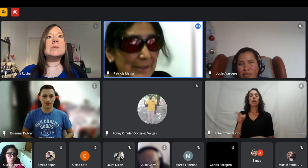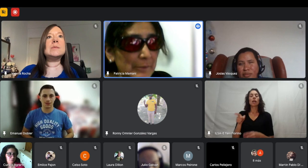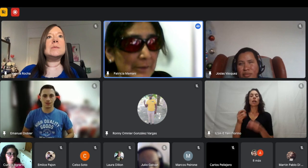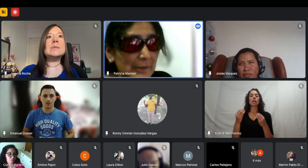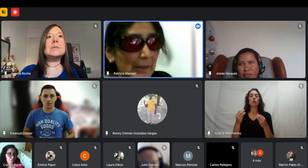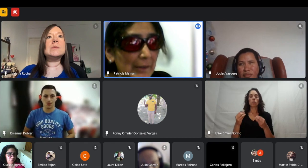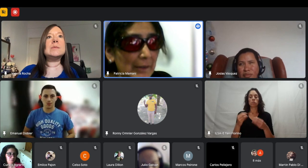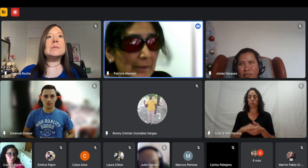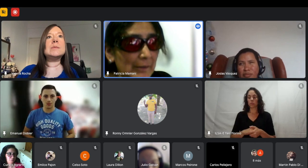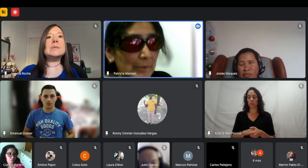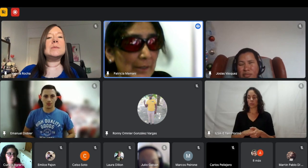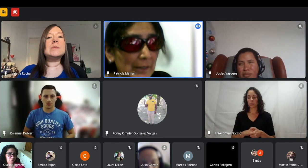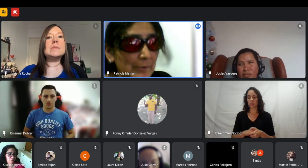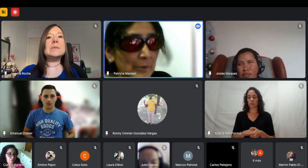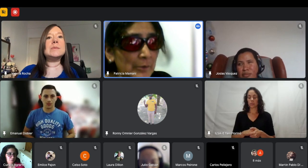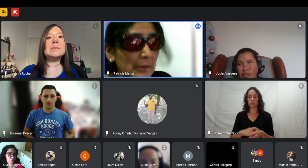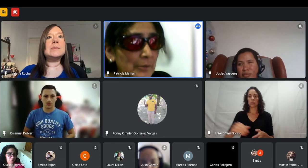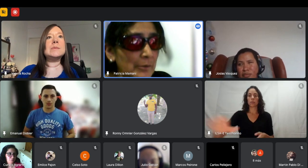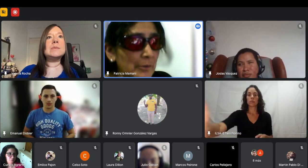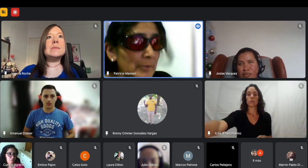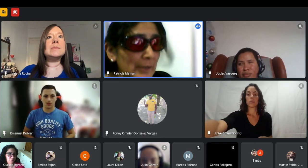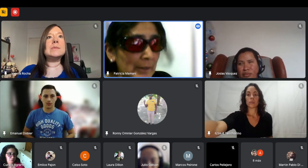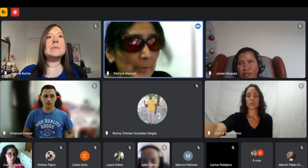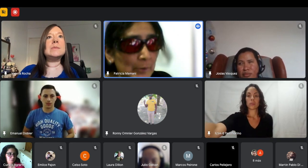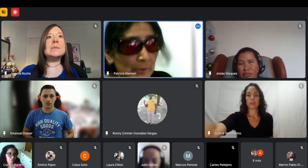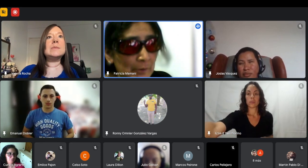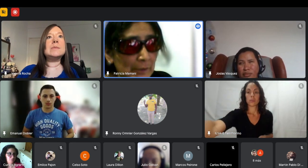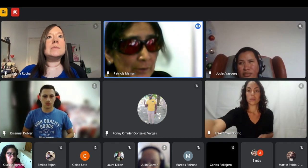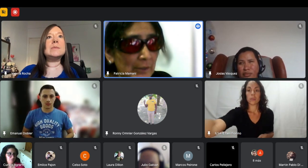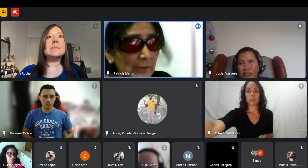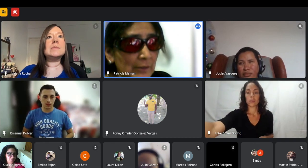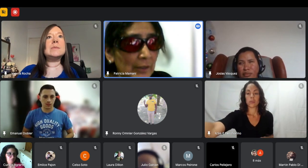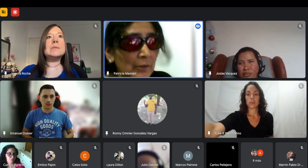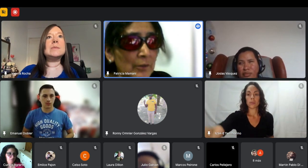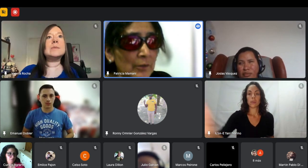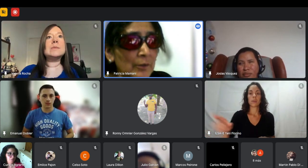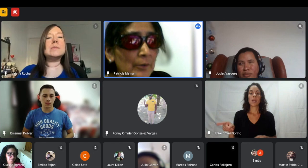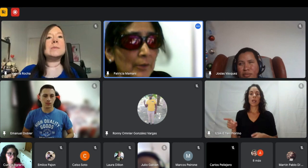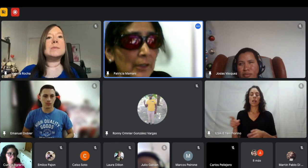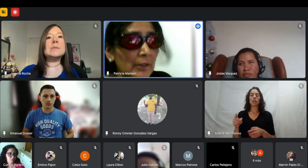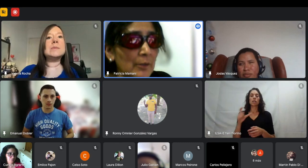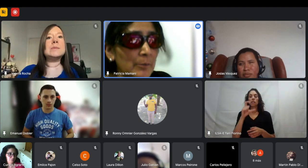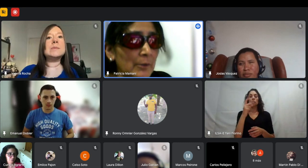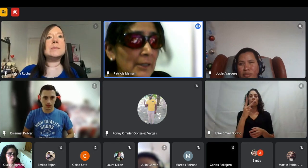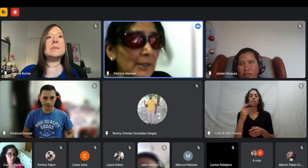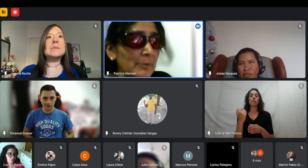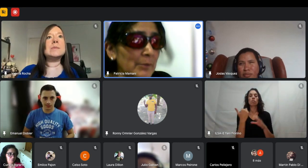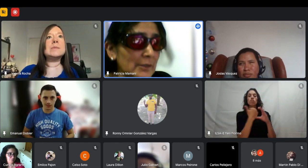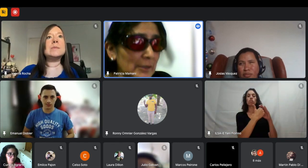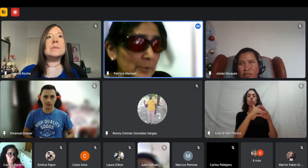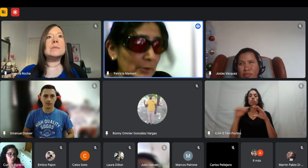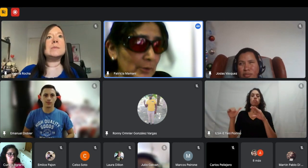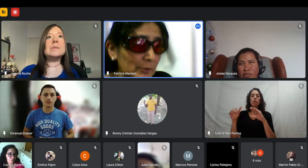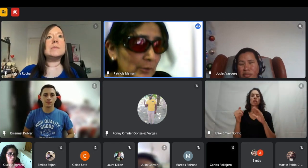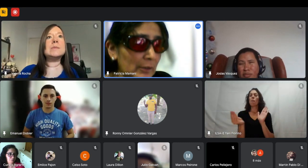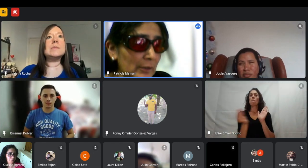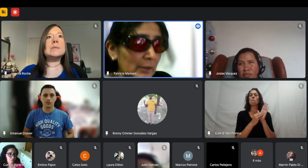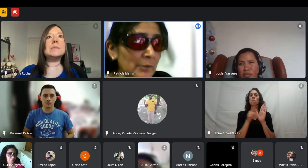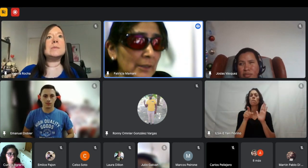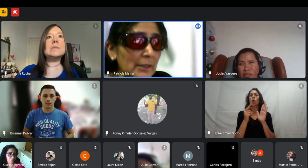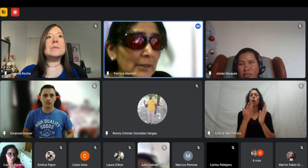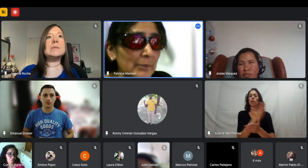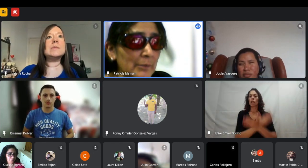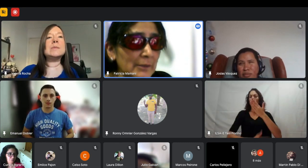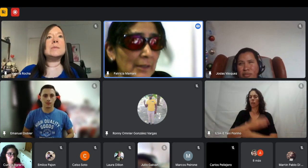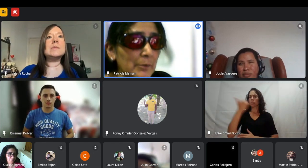participe de enviar mi currículum en postulaciones y no poner en principio que